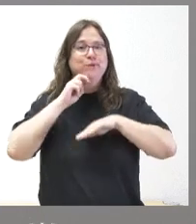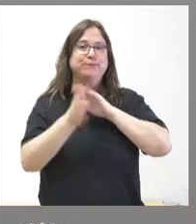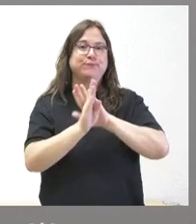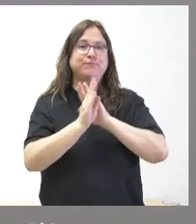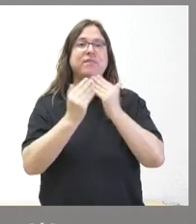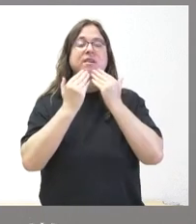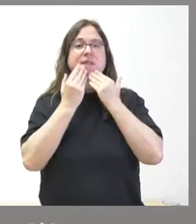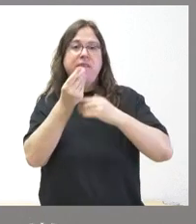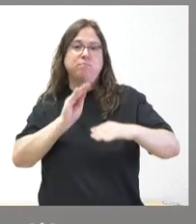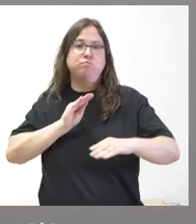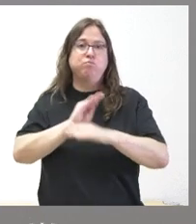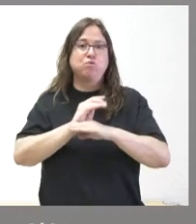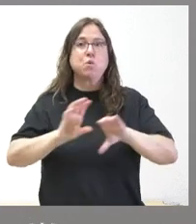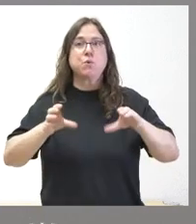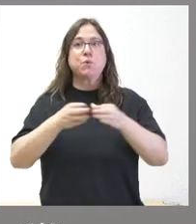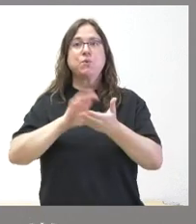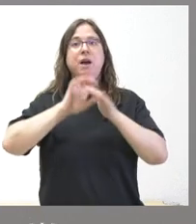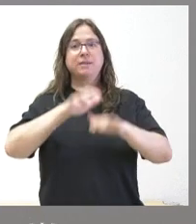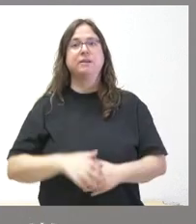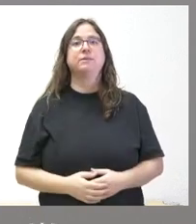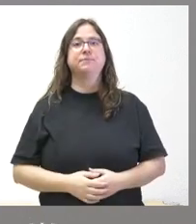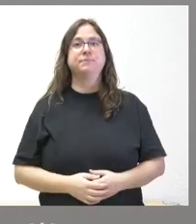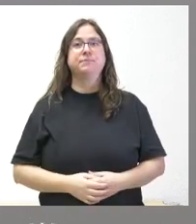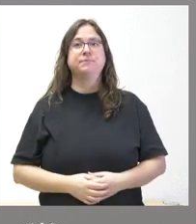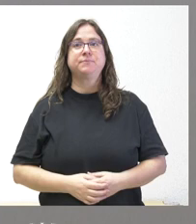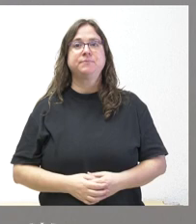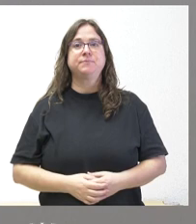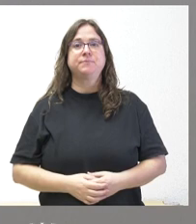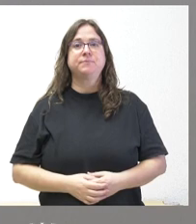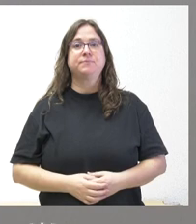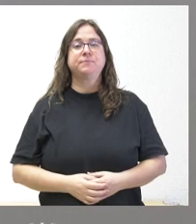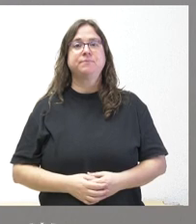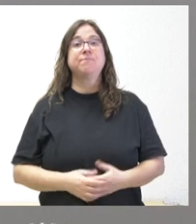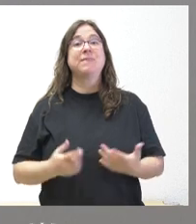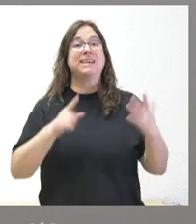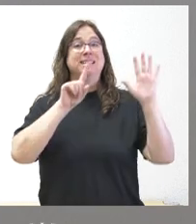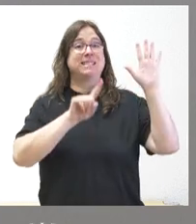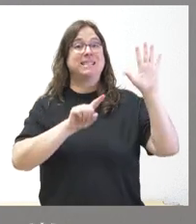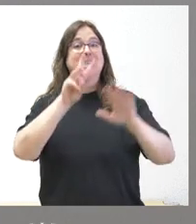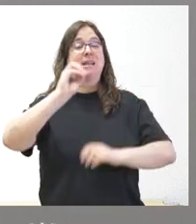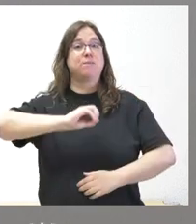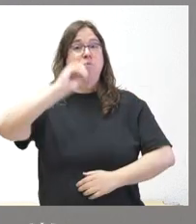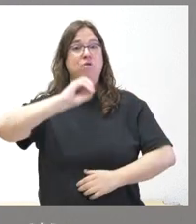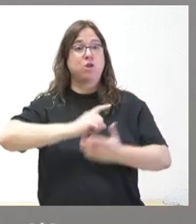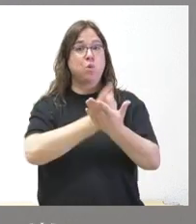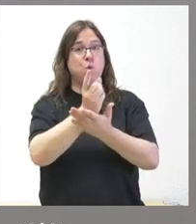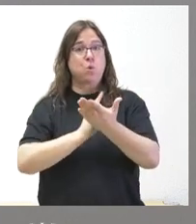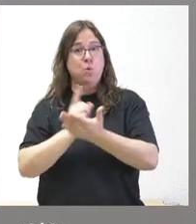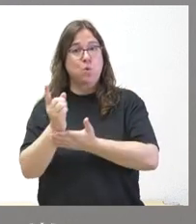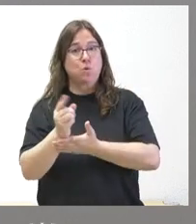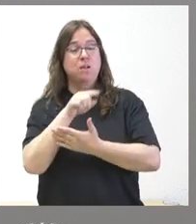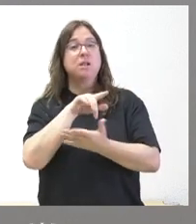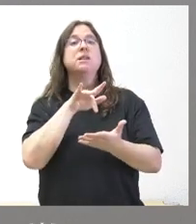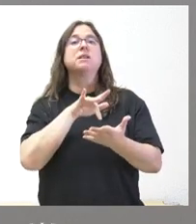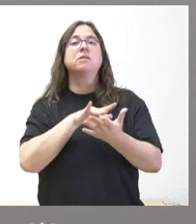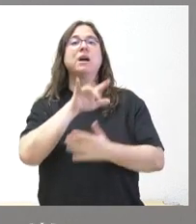aportación de la Junta de Castilla y León. Y que el 63% de las rutas registran